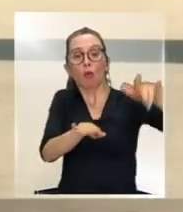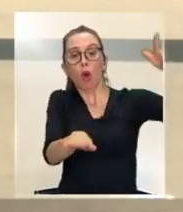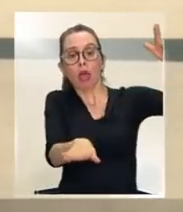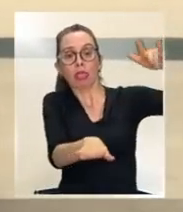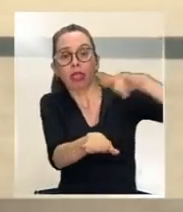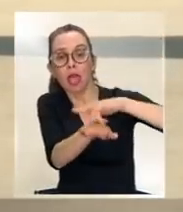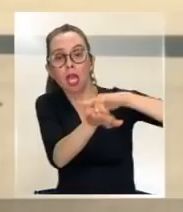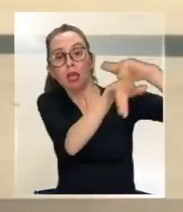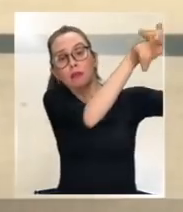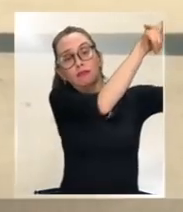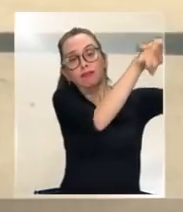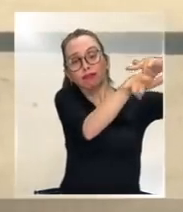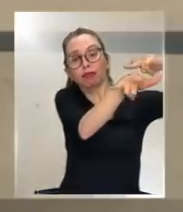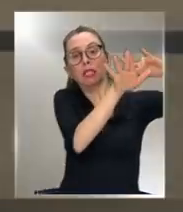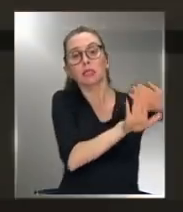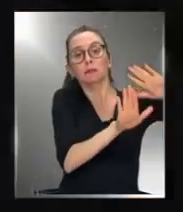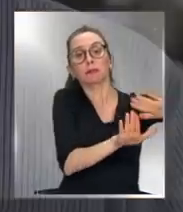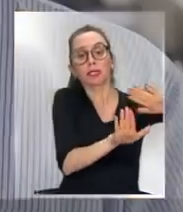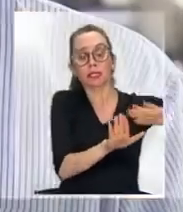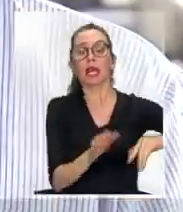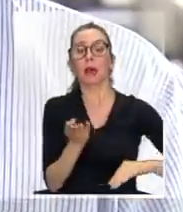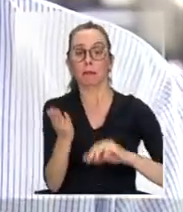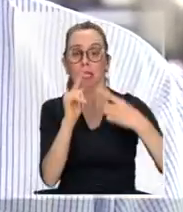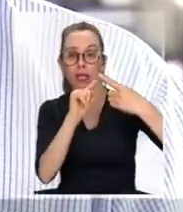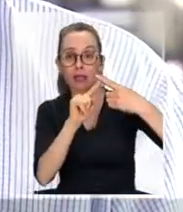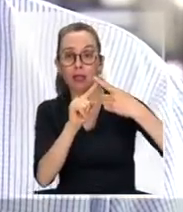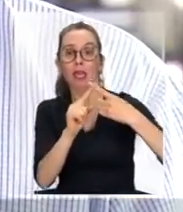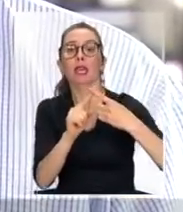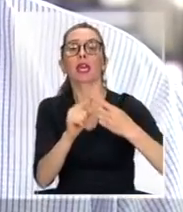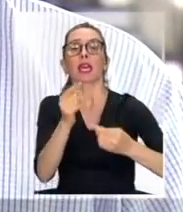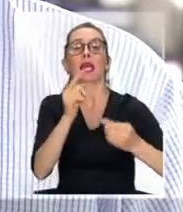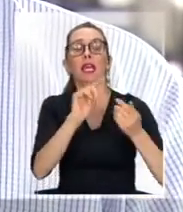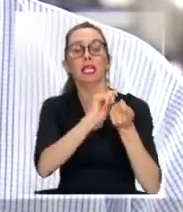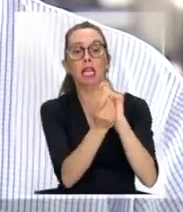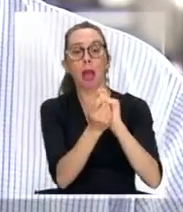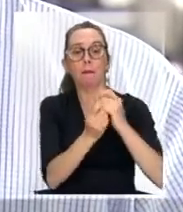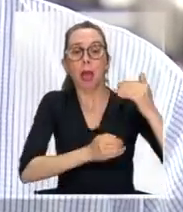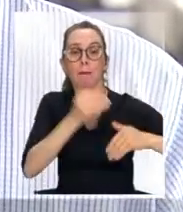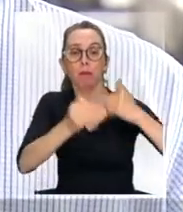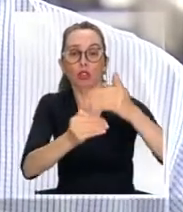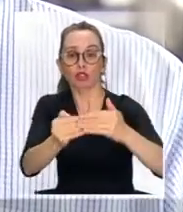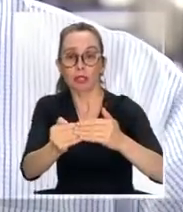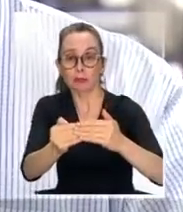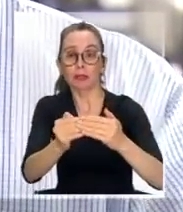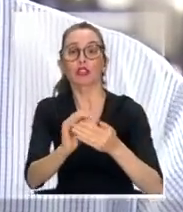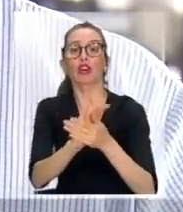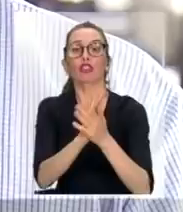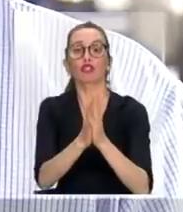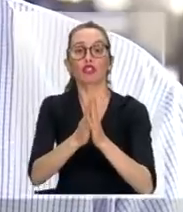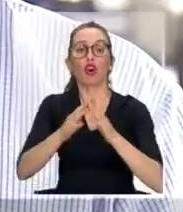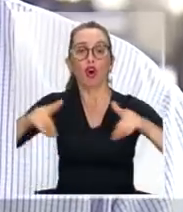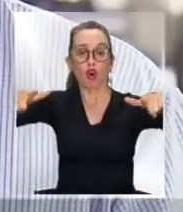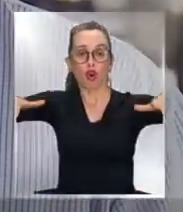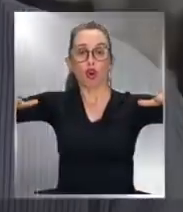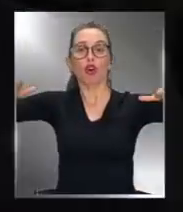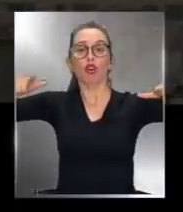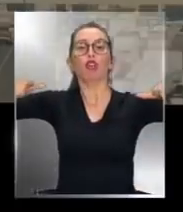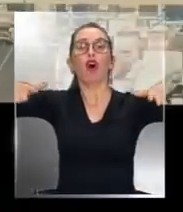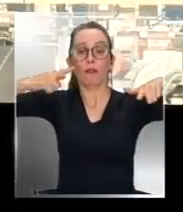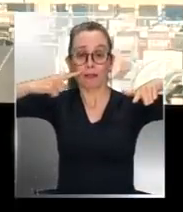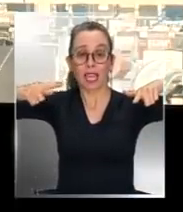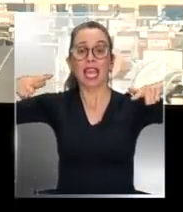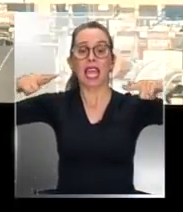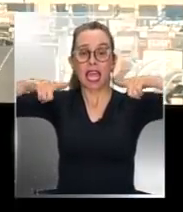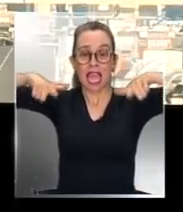Nosotros estamos pidiendo tres medidas concretas. Una, el rediseño de los procedimientos, tomando todo el espacio aéreo circundante al aeropuerto.